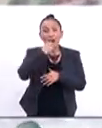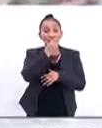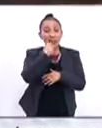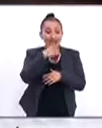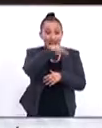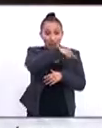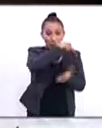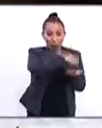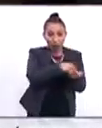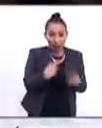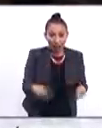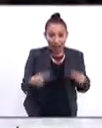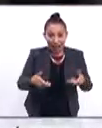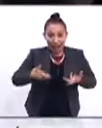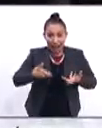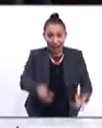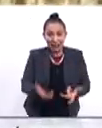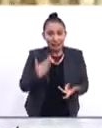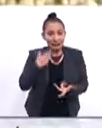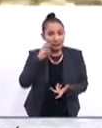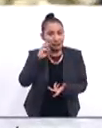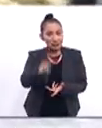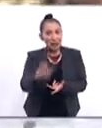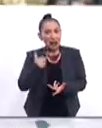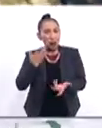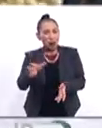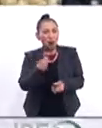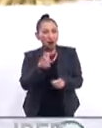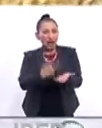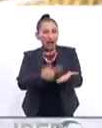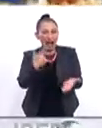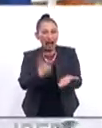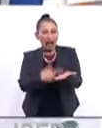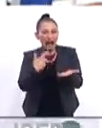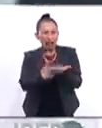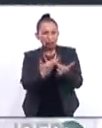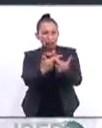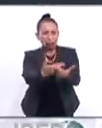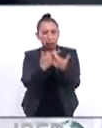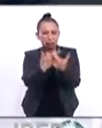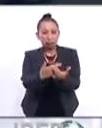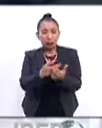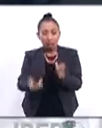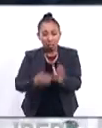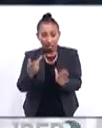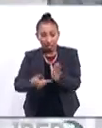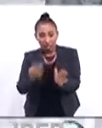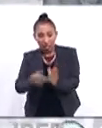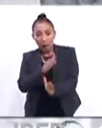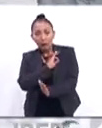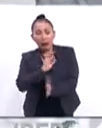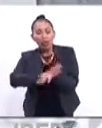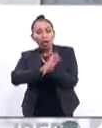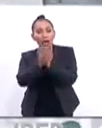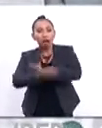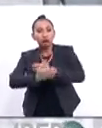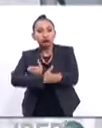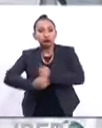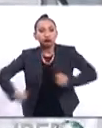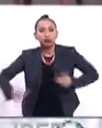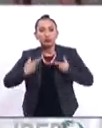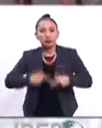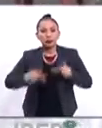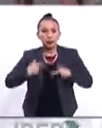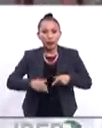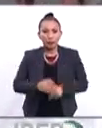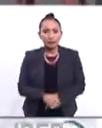ingeridos en estos puestos de comida son de alta densidad energética. Es decir, si se consumen eventualmente, pueden desarrollar obesidad en el